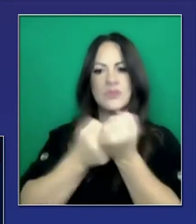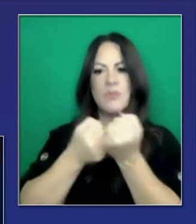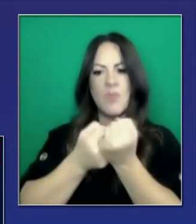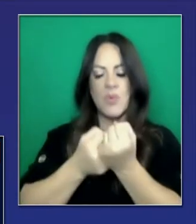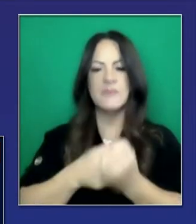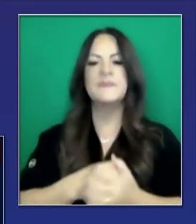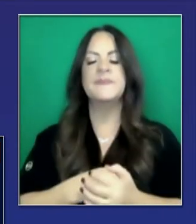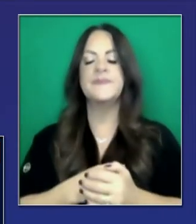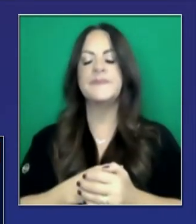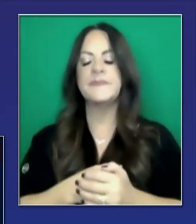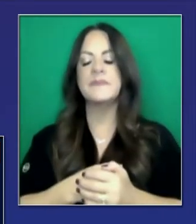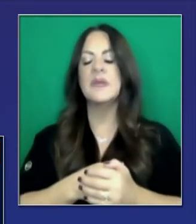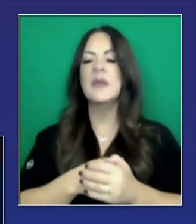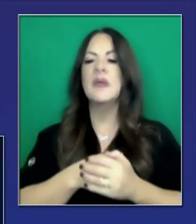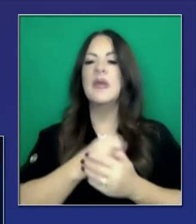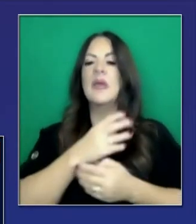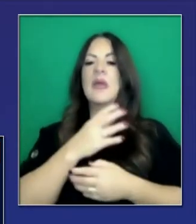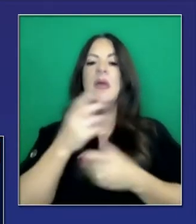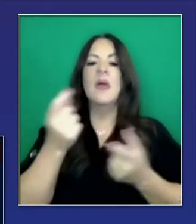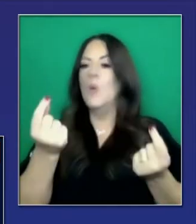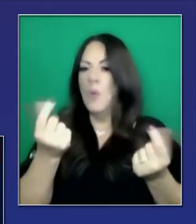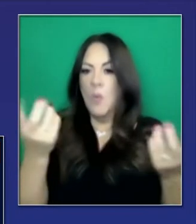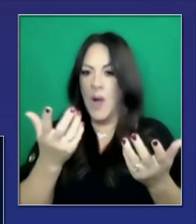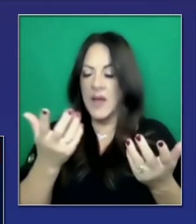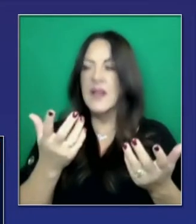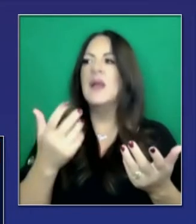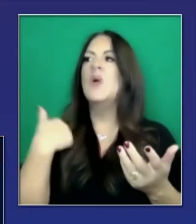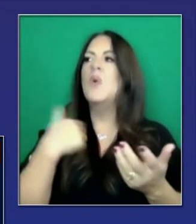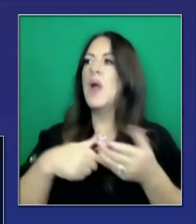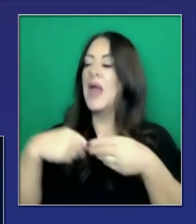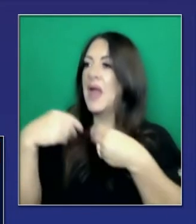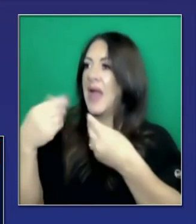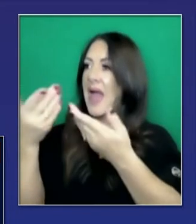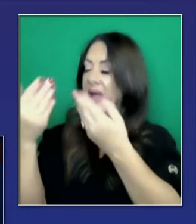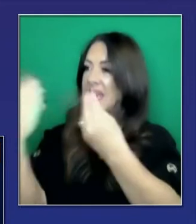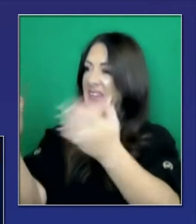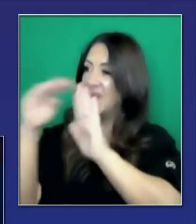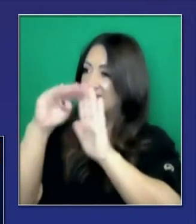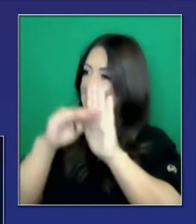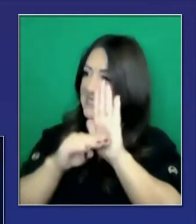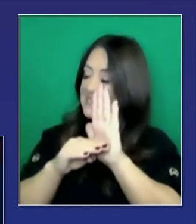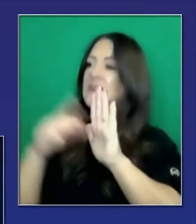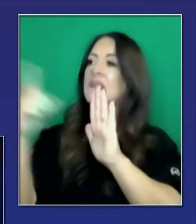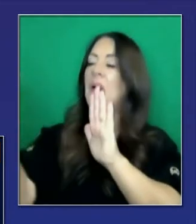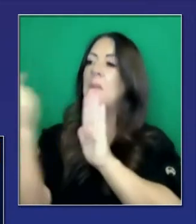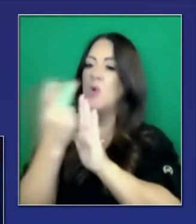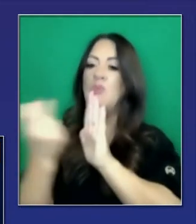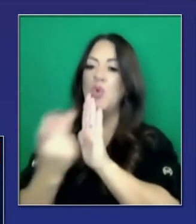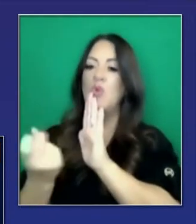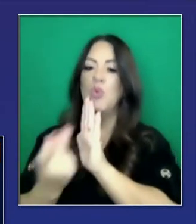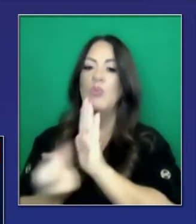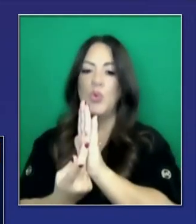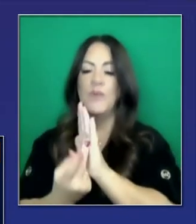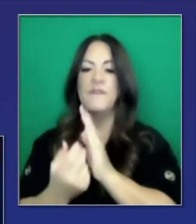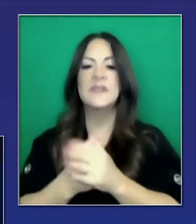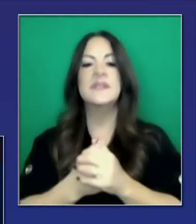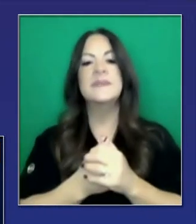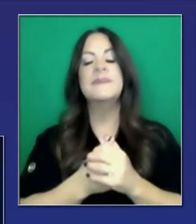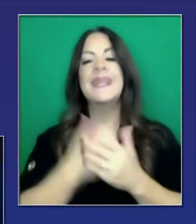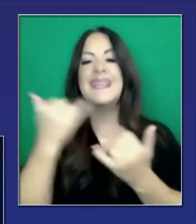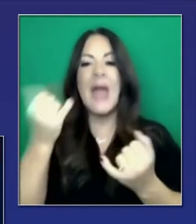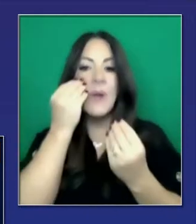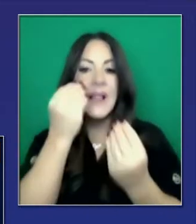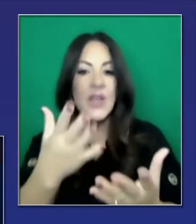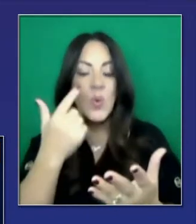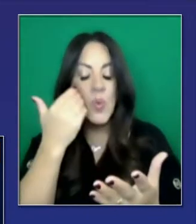Aquí hay una reseña en cuanto a lo que se ha permitido y lo que se ha apoyado. Trabajo adicional que hemos